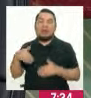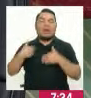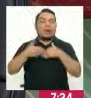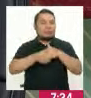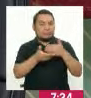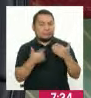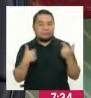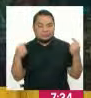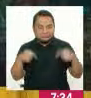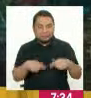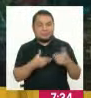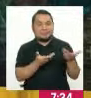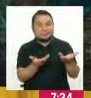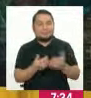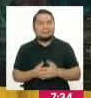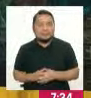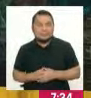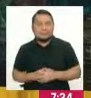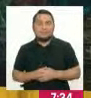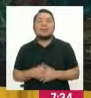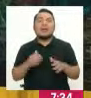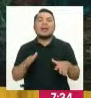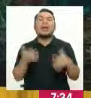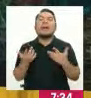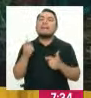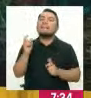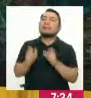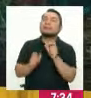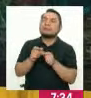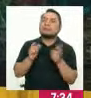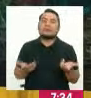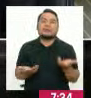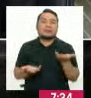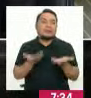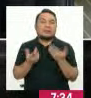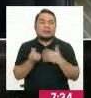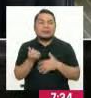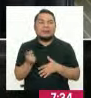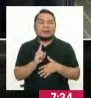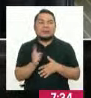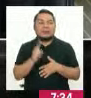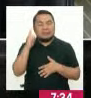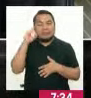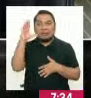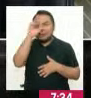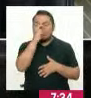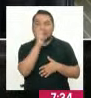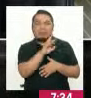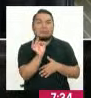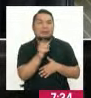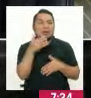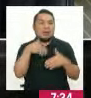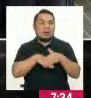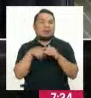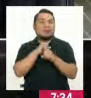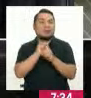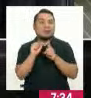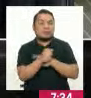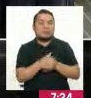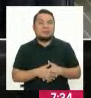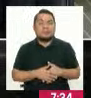vuestras órdenes. Hay personas que quizás casi se nos hacen invisibles dentro de la sociedad.